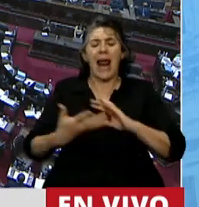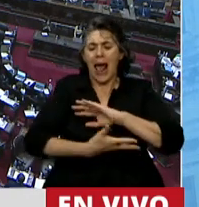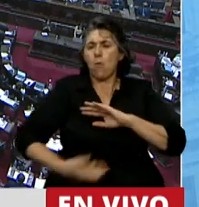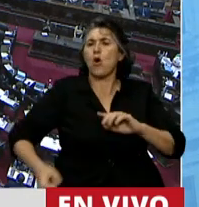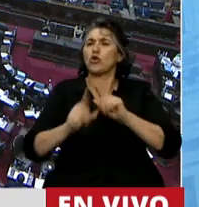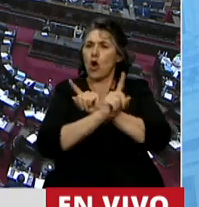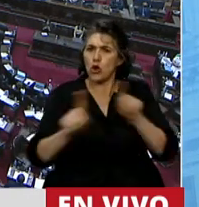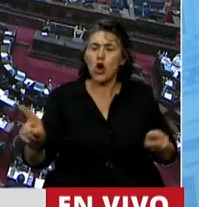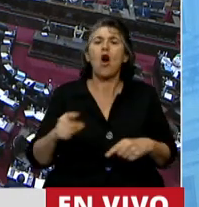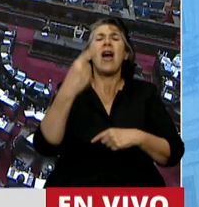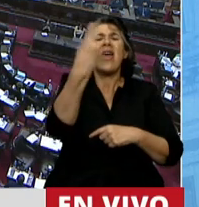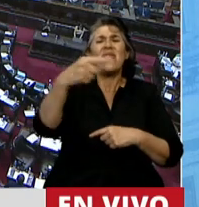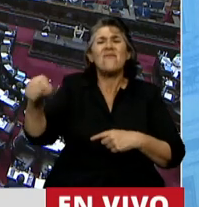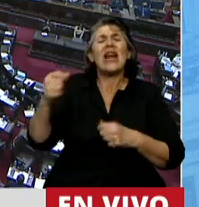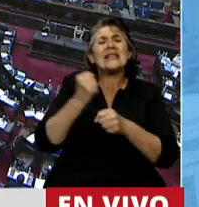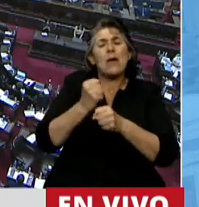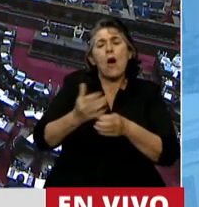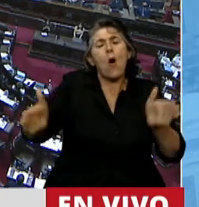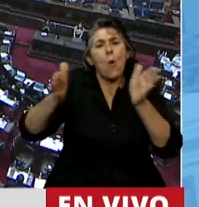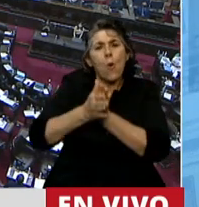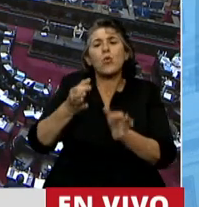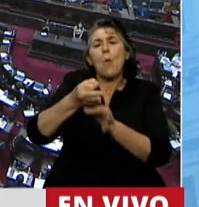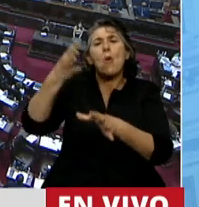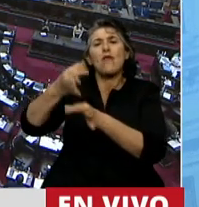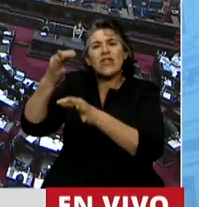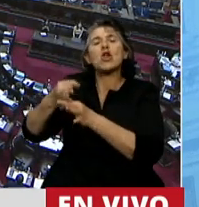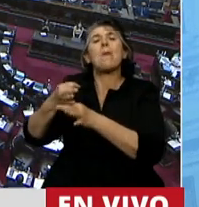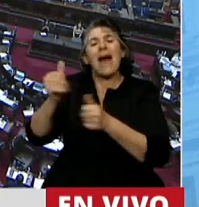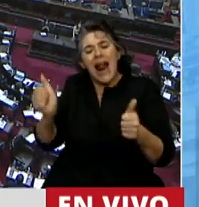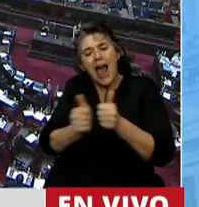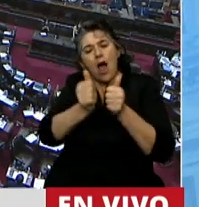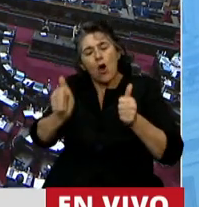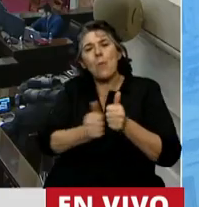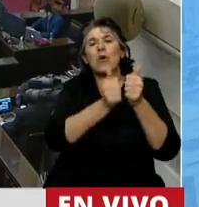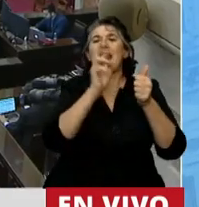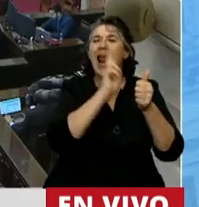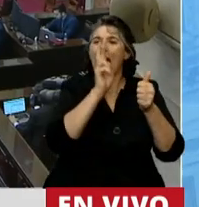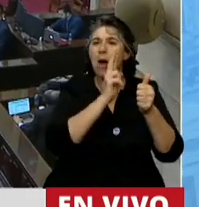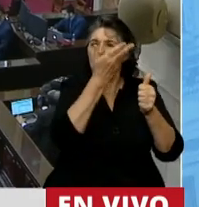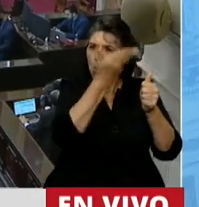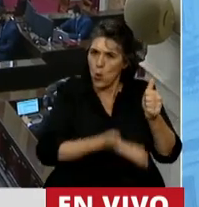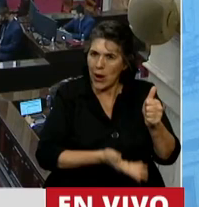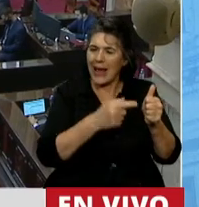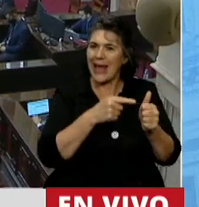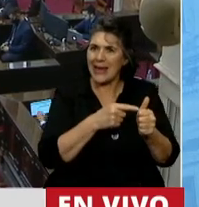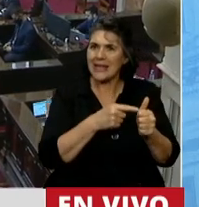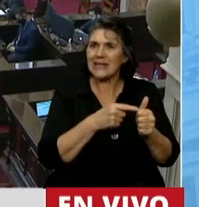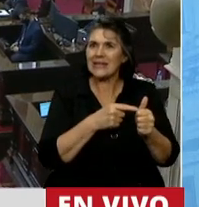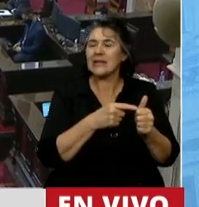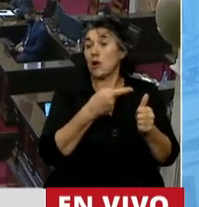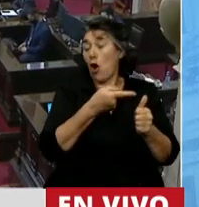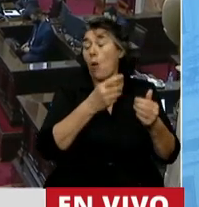equipos internacionales para acompañar a las mujeres. Sí, ya cierro. Acompañar a las mujeres con esta